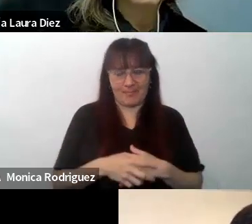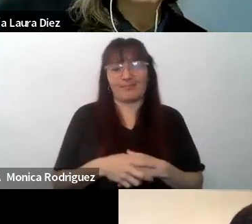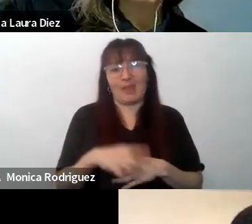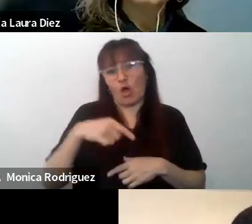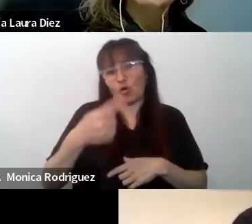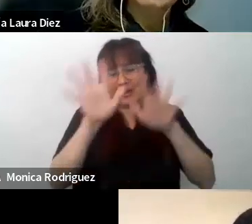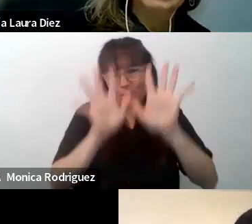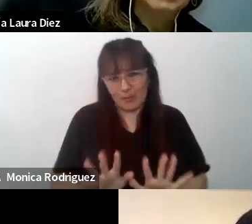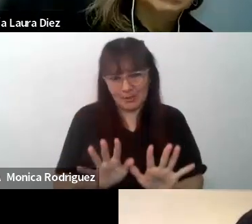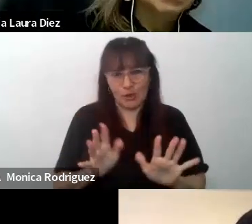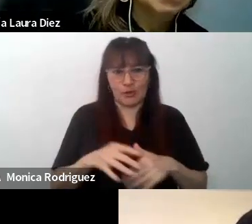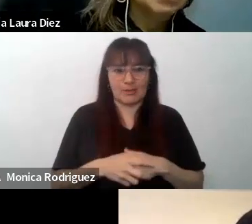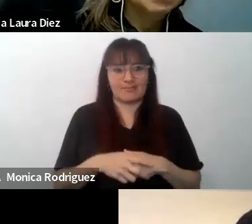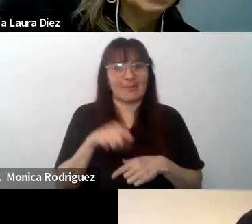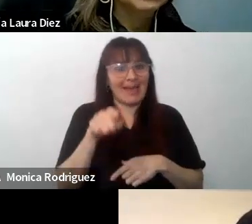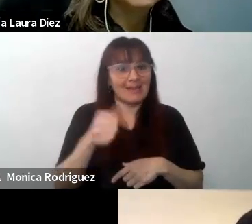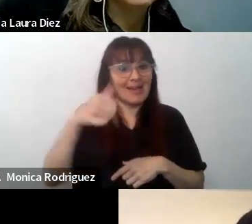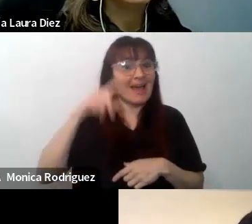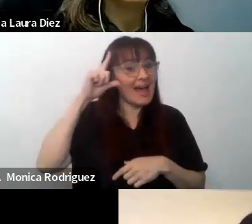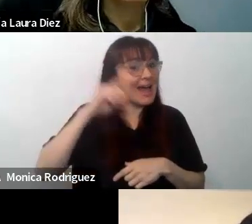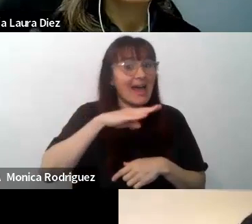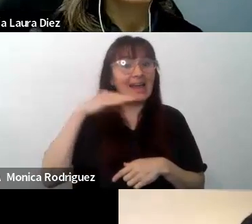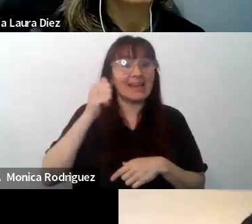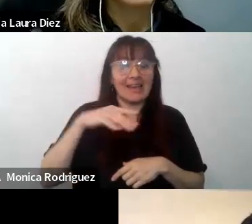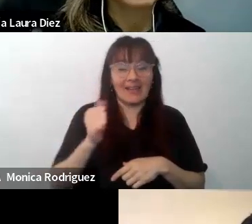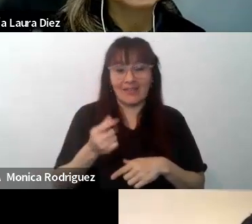Ahí está Ale, que volvió.